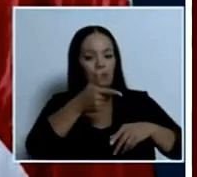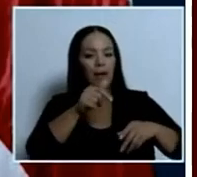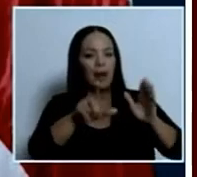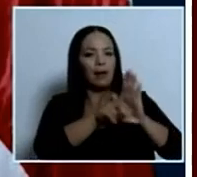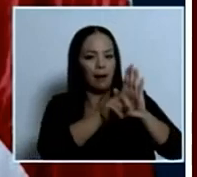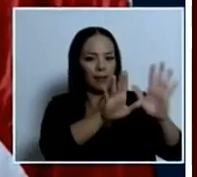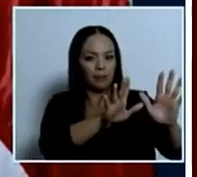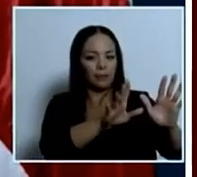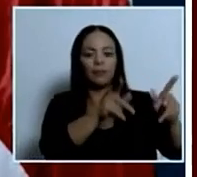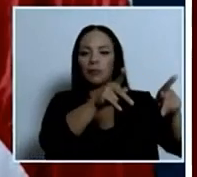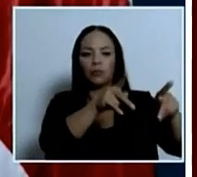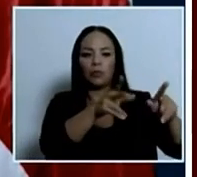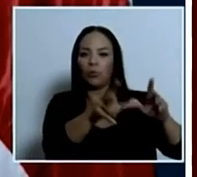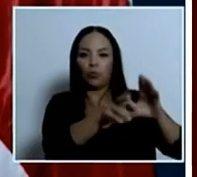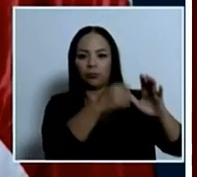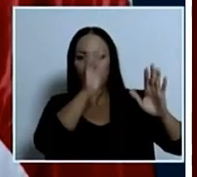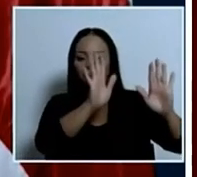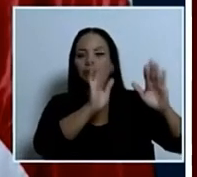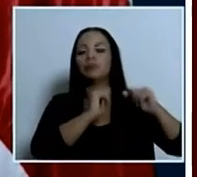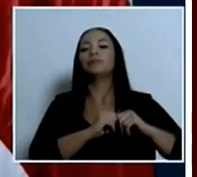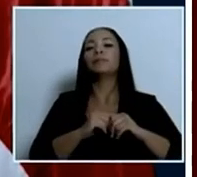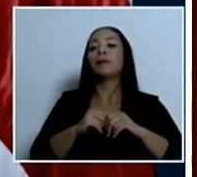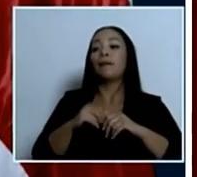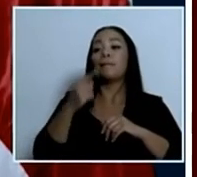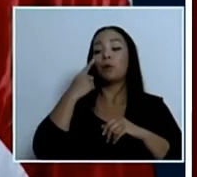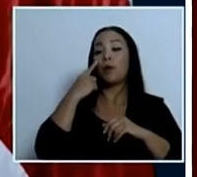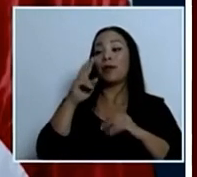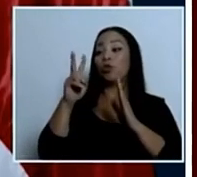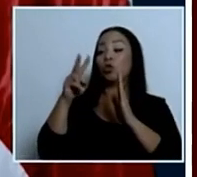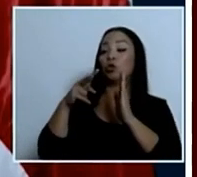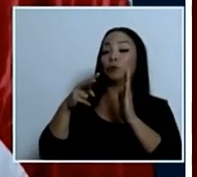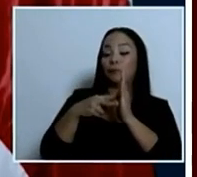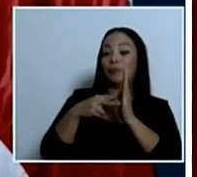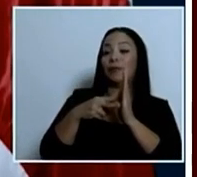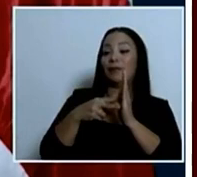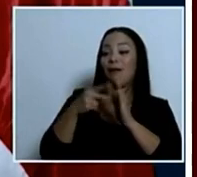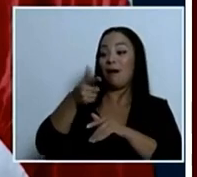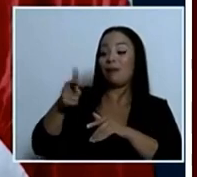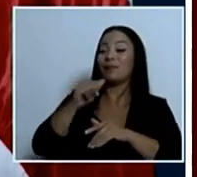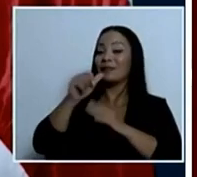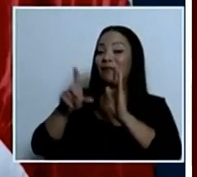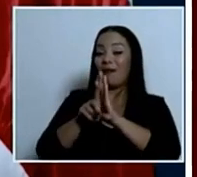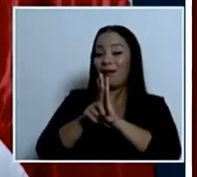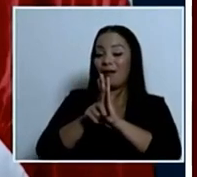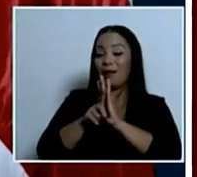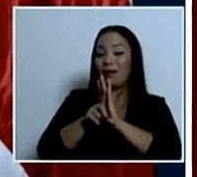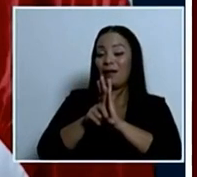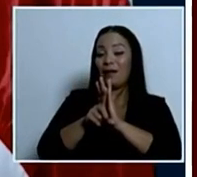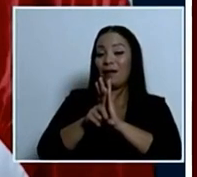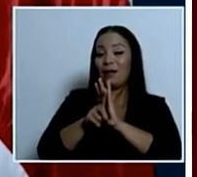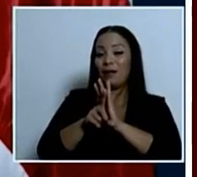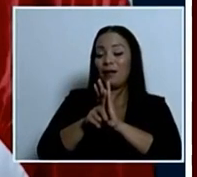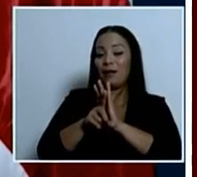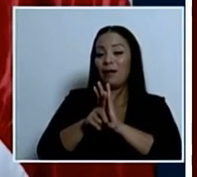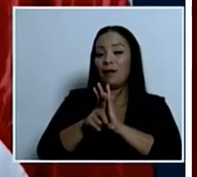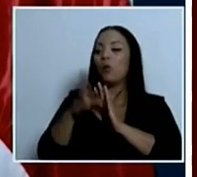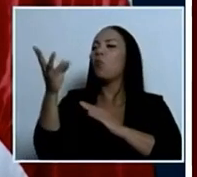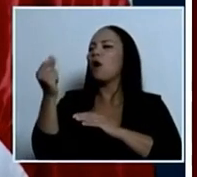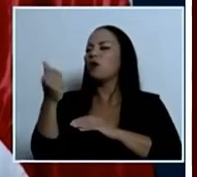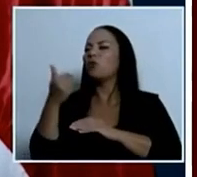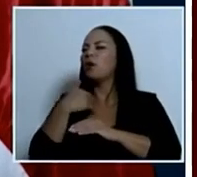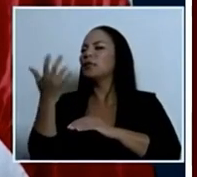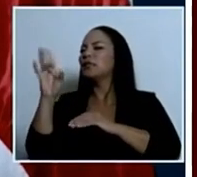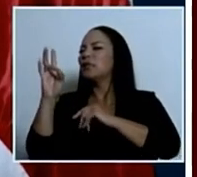esas personas no se le decomisan pero por cada dos mil decomisos de un arma ilegal ha habido diecisiete condenas ¿está en lo correcto